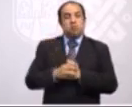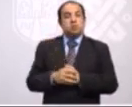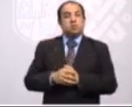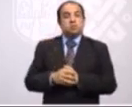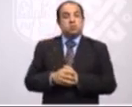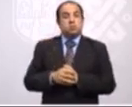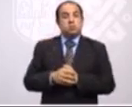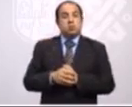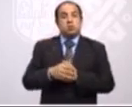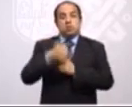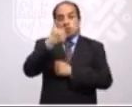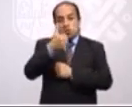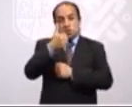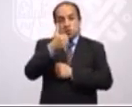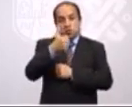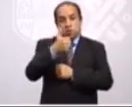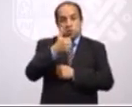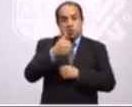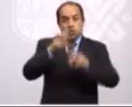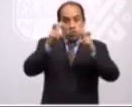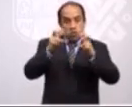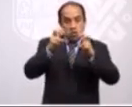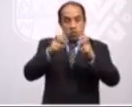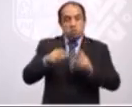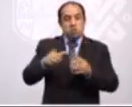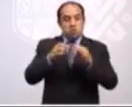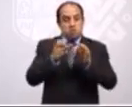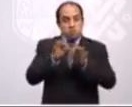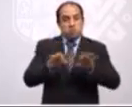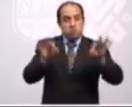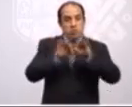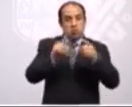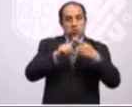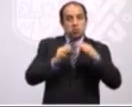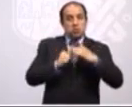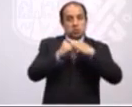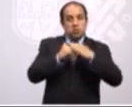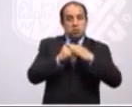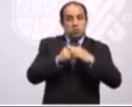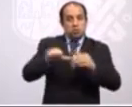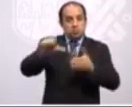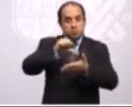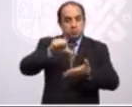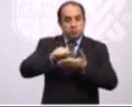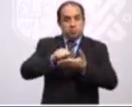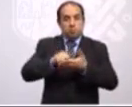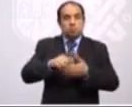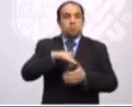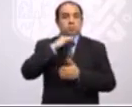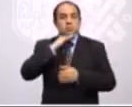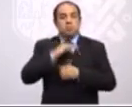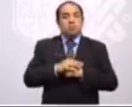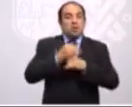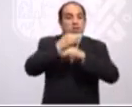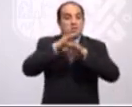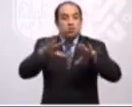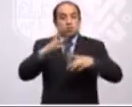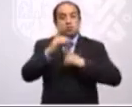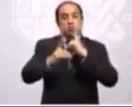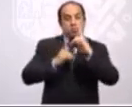seis los ejes rectores. Uno de sustentabilidad, asuntos de entretenimiento, difusión, promoción del deporte,